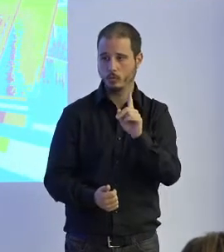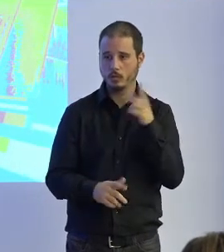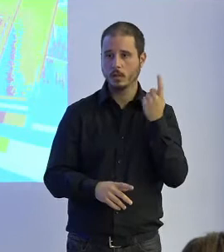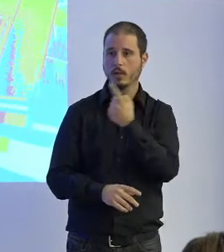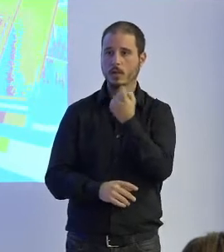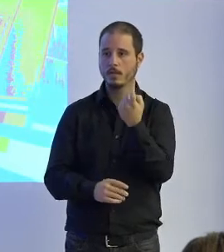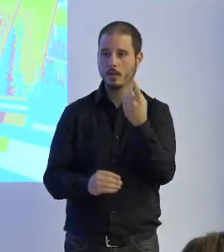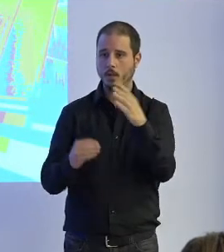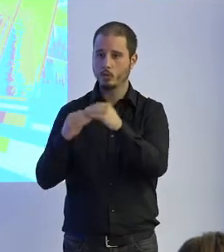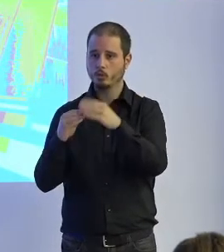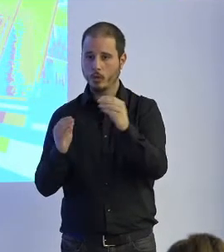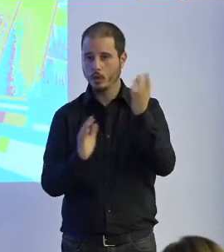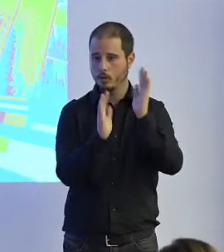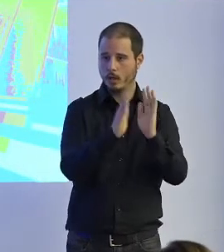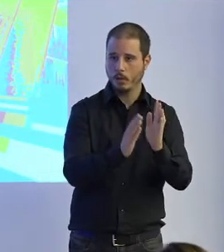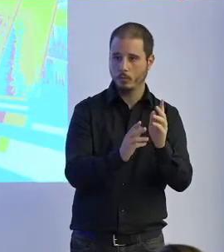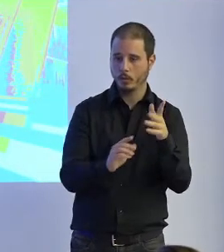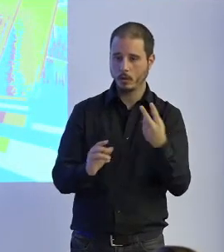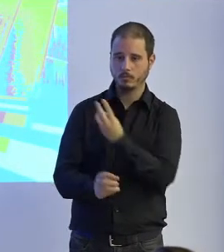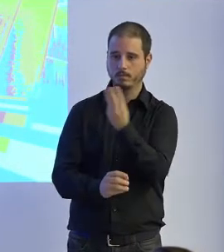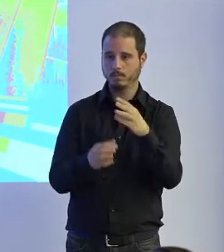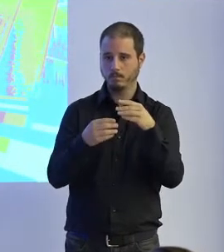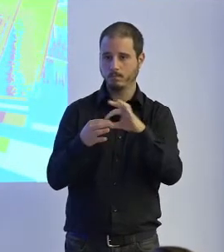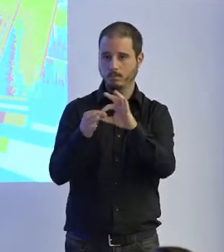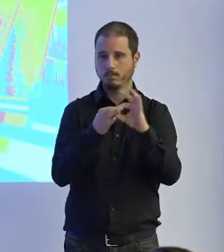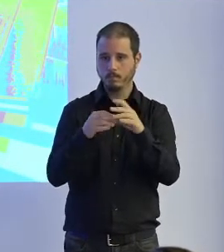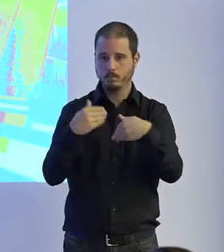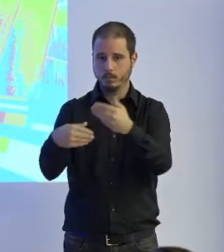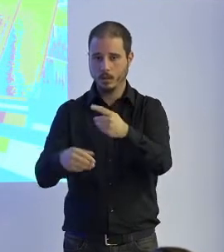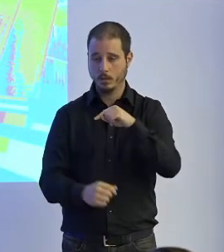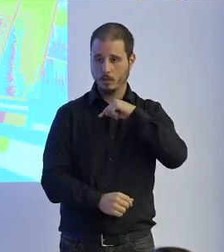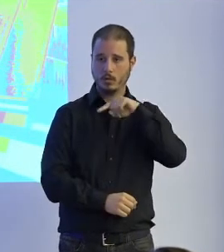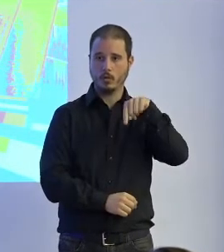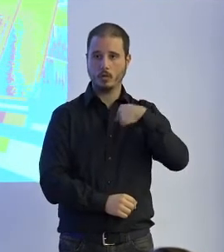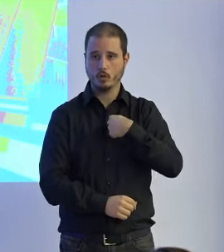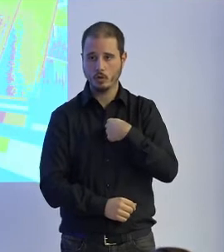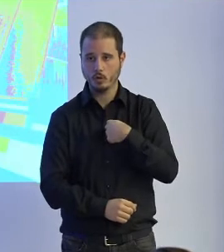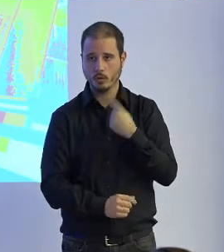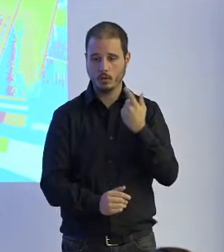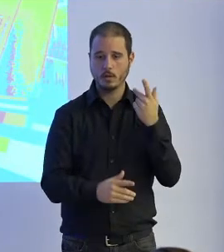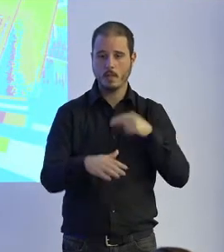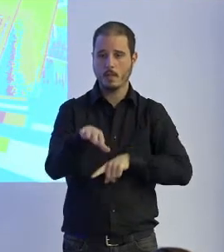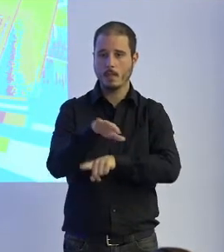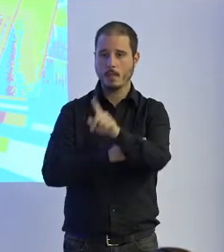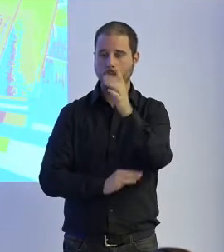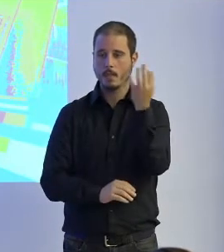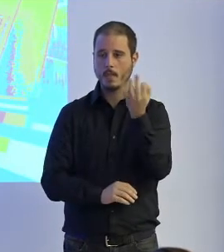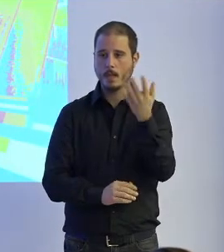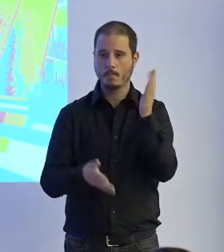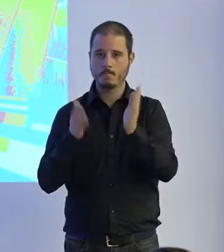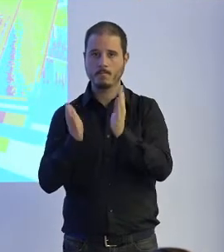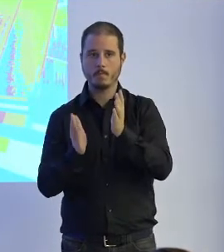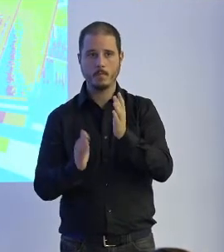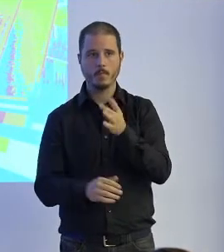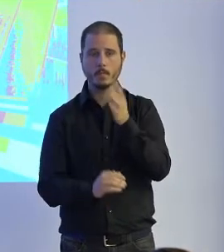desarrollándolo y los terapeutas entonces lo que nosotros por detrás que tratamos de desarrollar y lo que vemos porque muchas veces cuando presentamos el robot dicen bueno